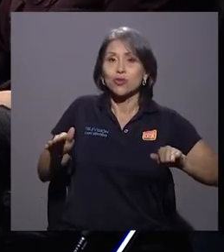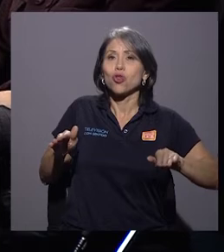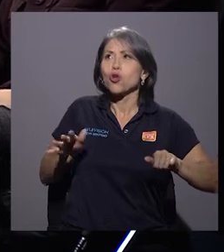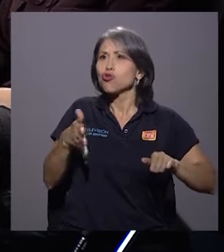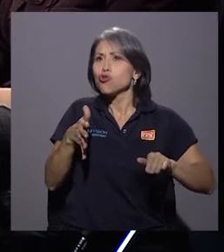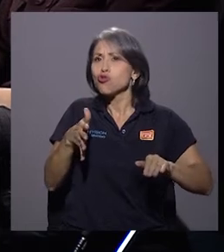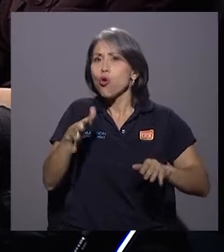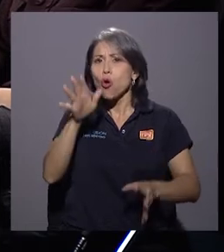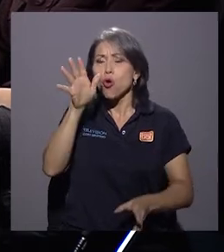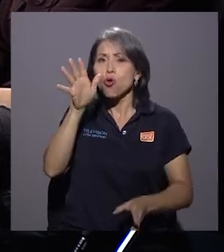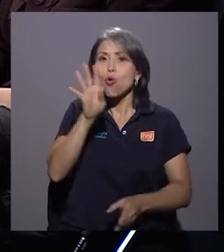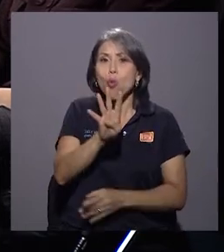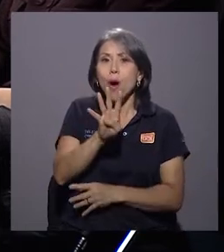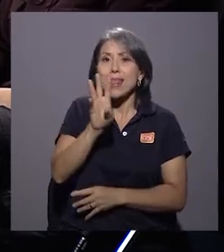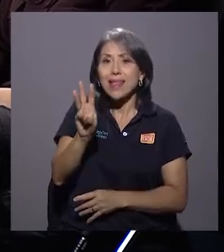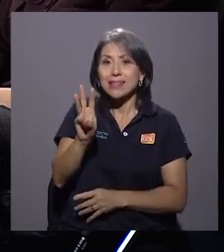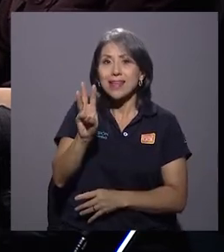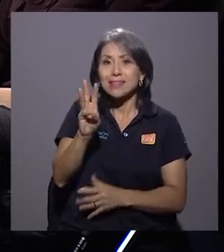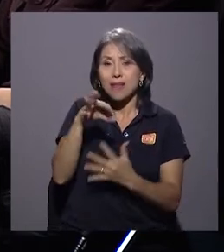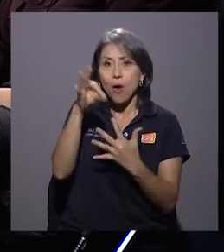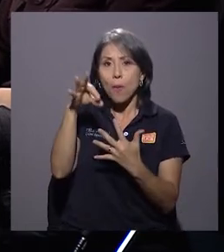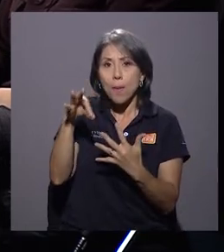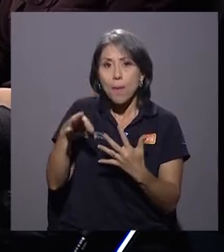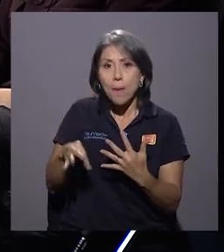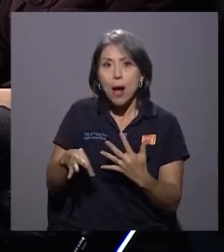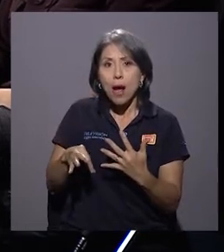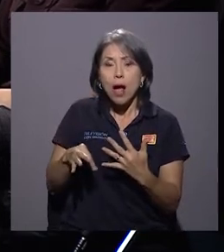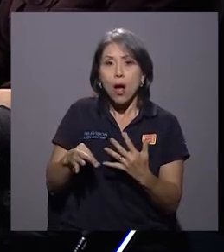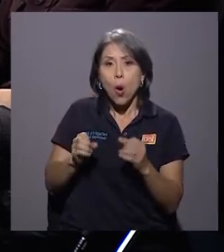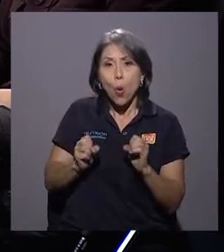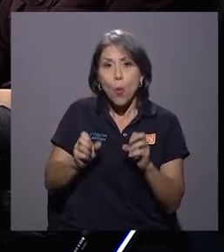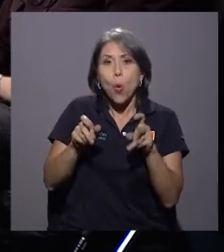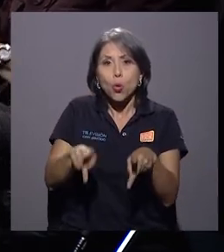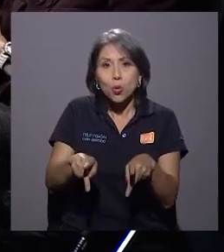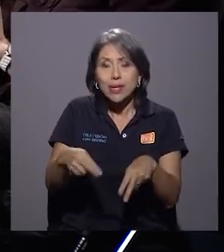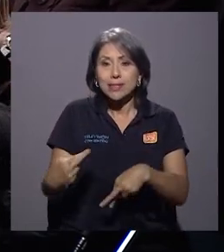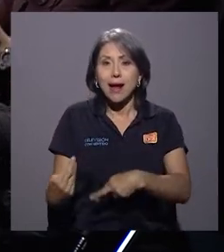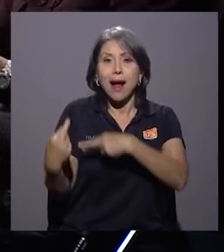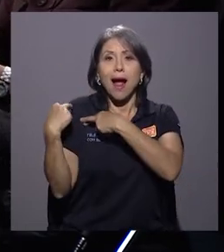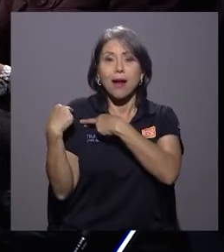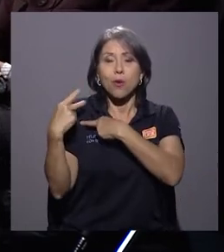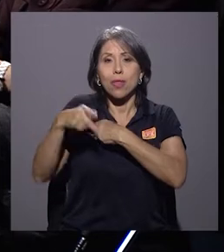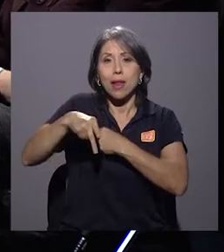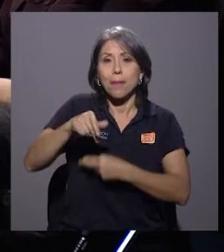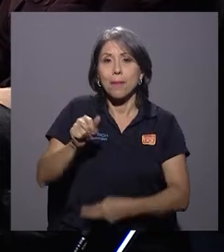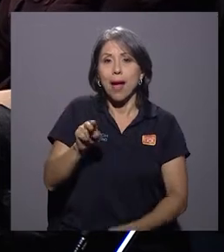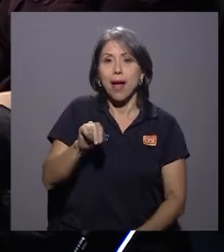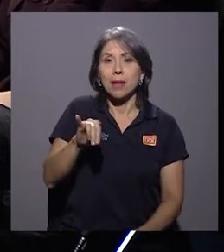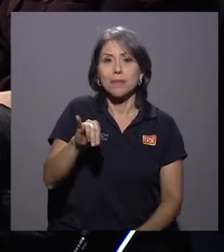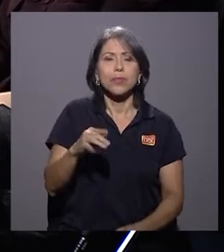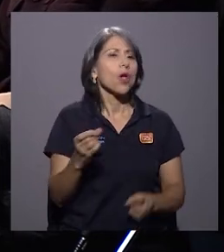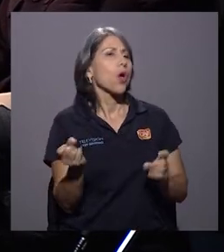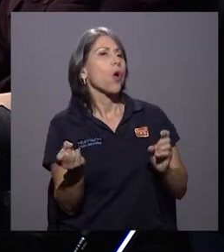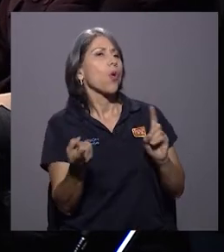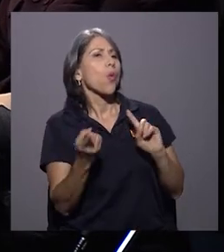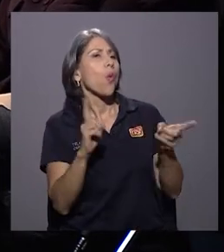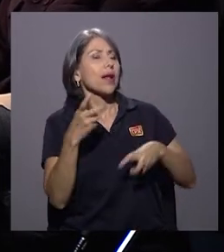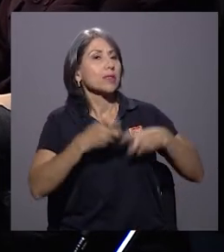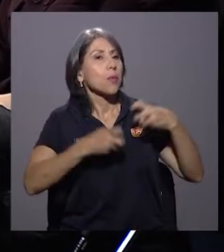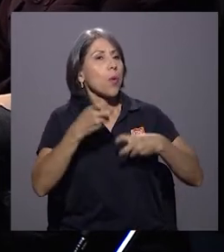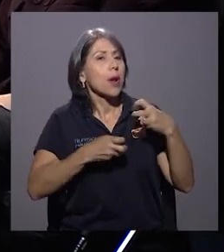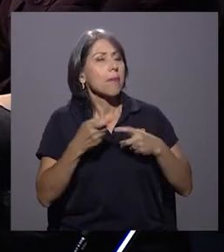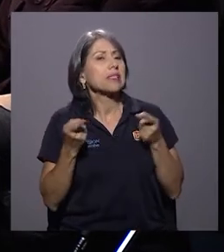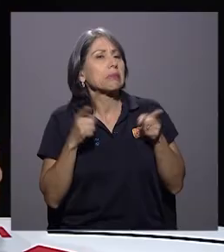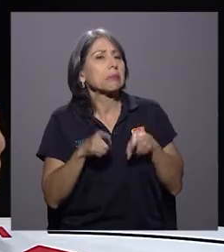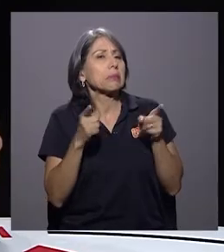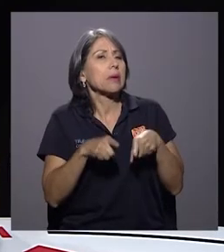46 alternativas que están a cargo del Patronato Nacional de la Infancia directamente. ¿Cuáles son los problemas más frecuentes que se encuentran en esas